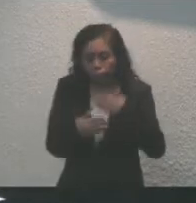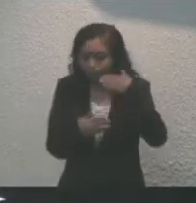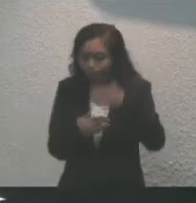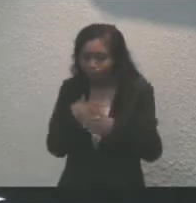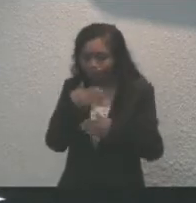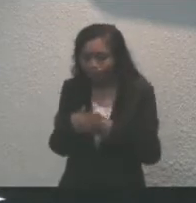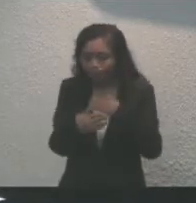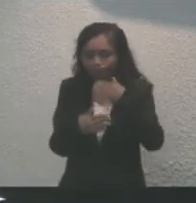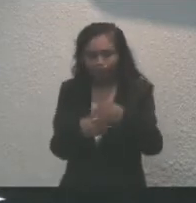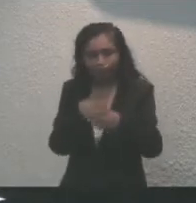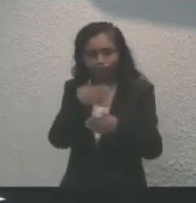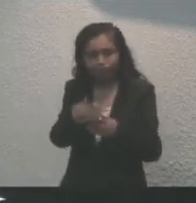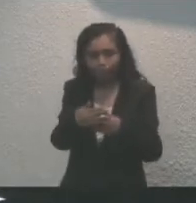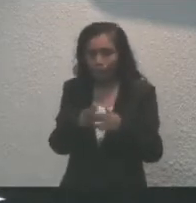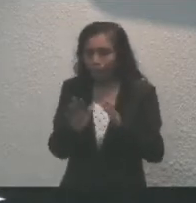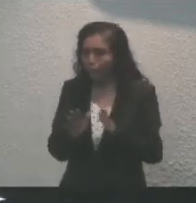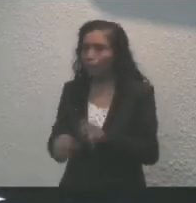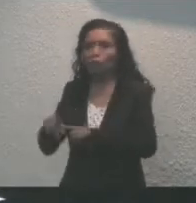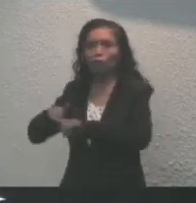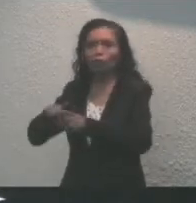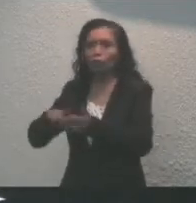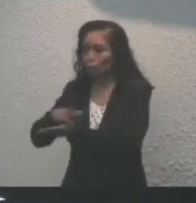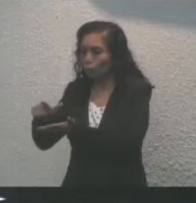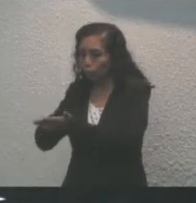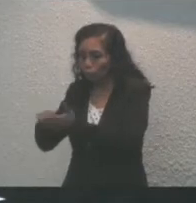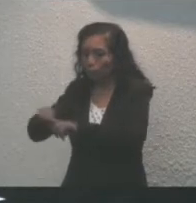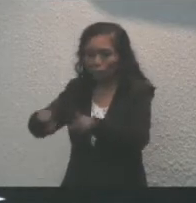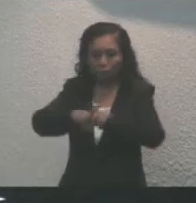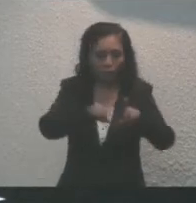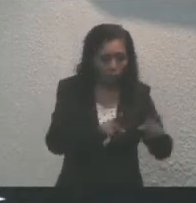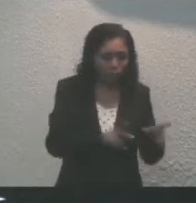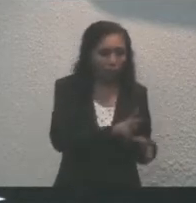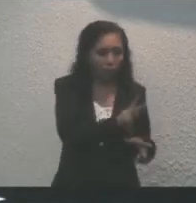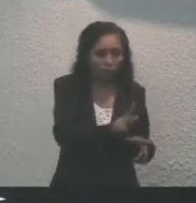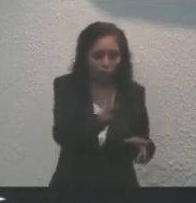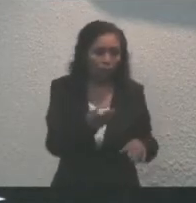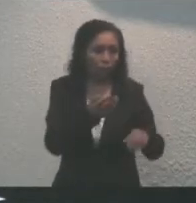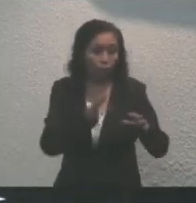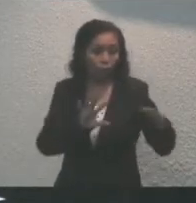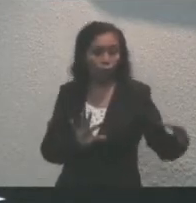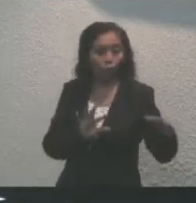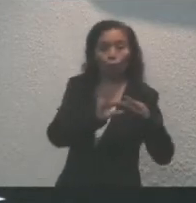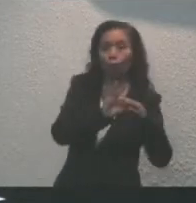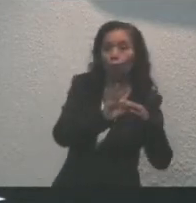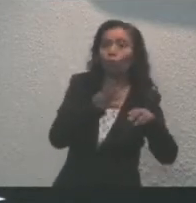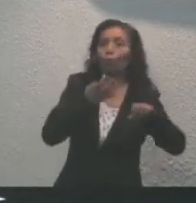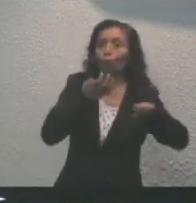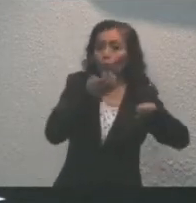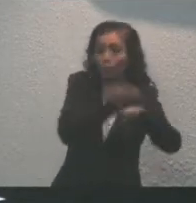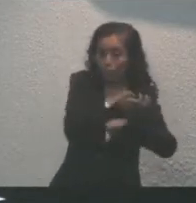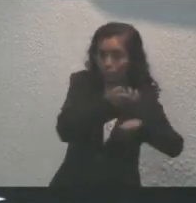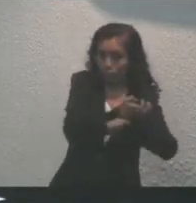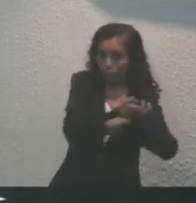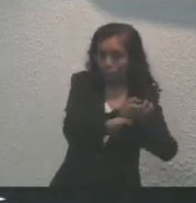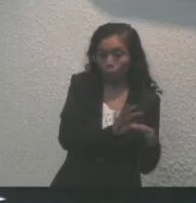El reforzamiento en zonas limítrofes y convenios con Estados vecinos nos ha permitido mostrar cambios